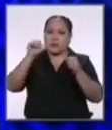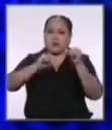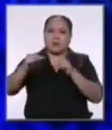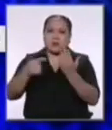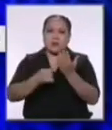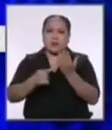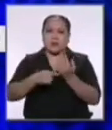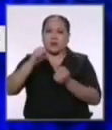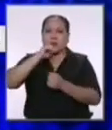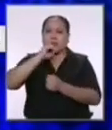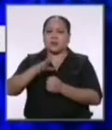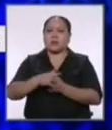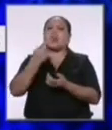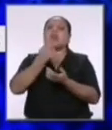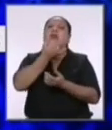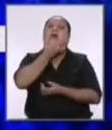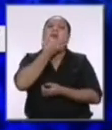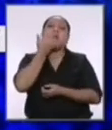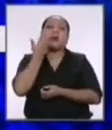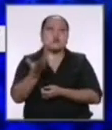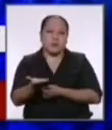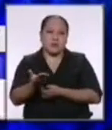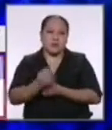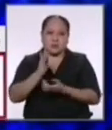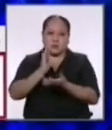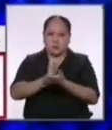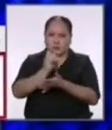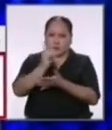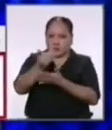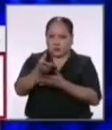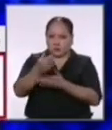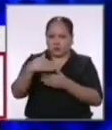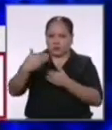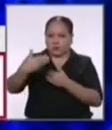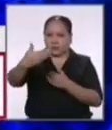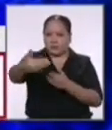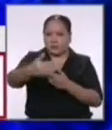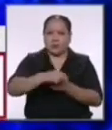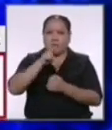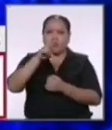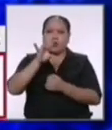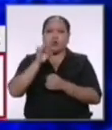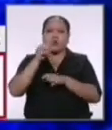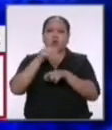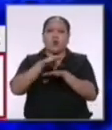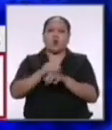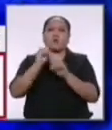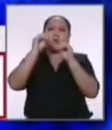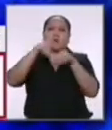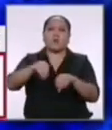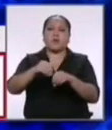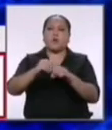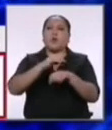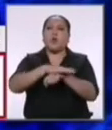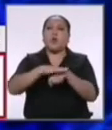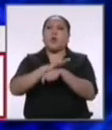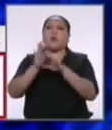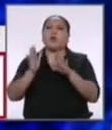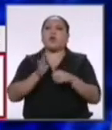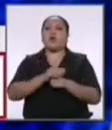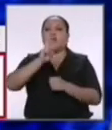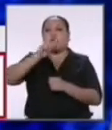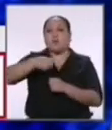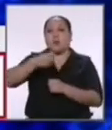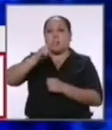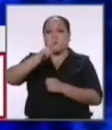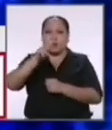y tecnología tenemos que hablar de qué cosa va a ocurrir con la educación más adelante el 28 de julio vamos a presentar un plan para entre el 2022